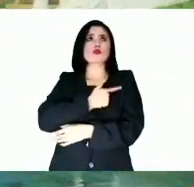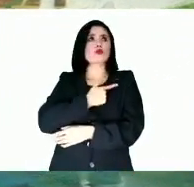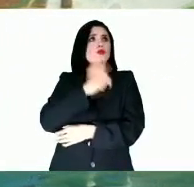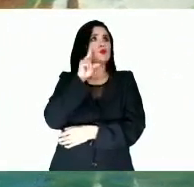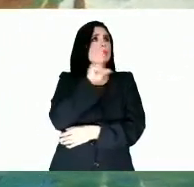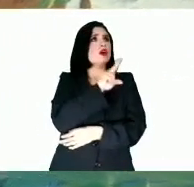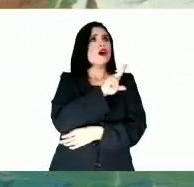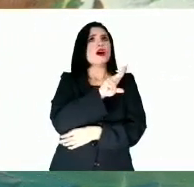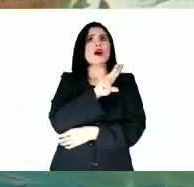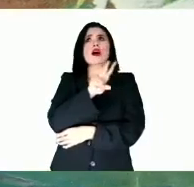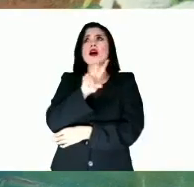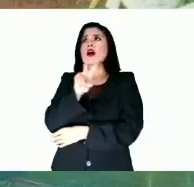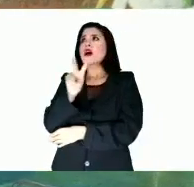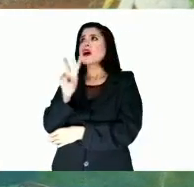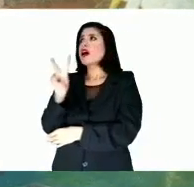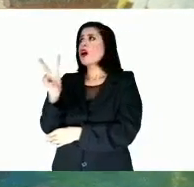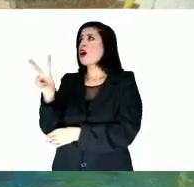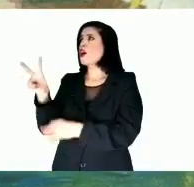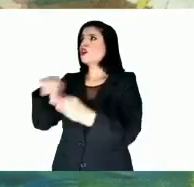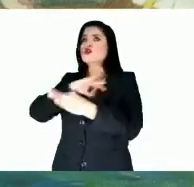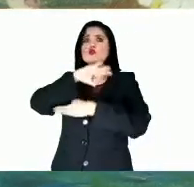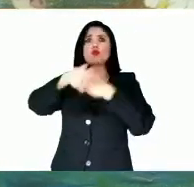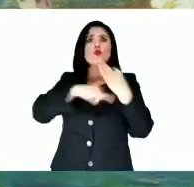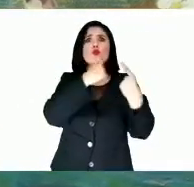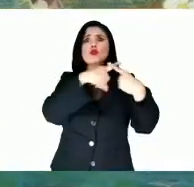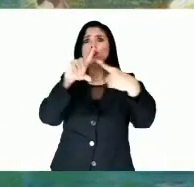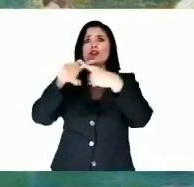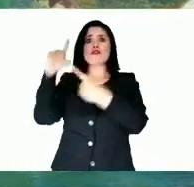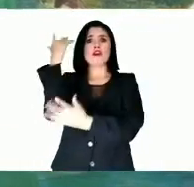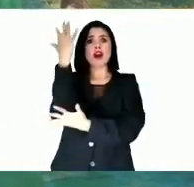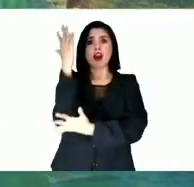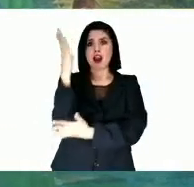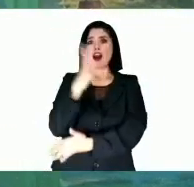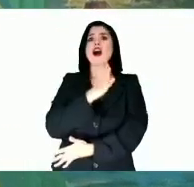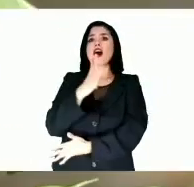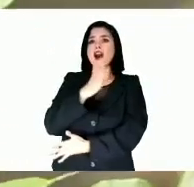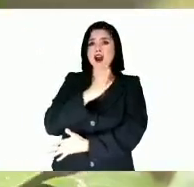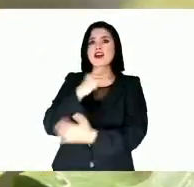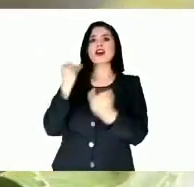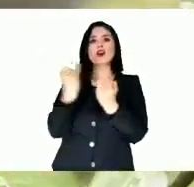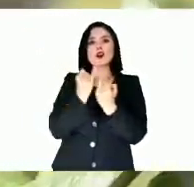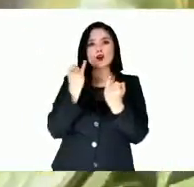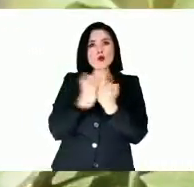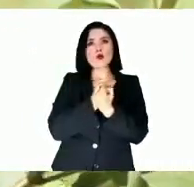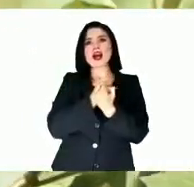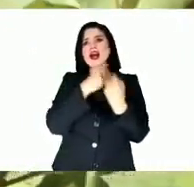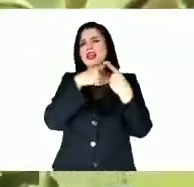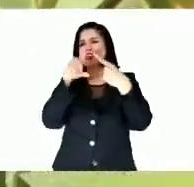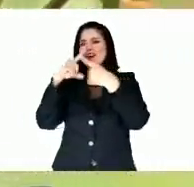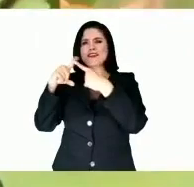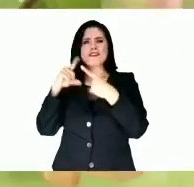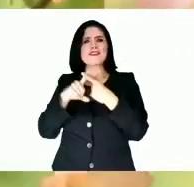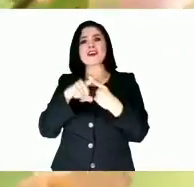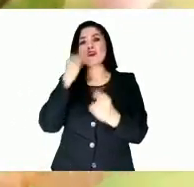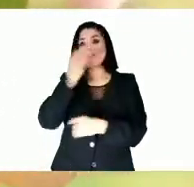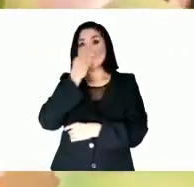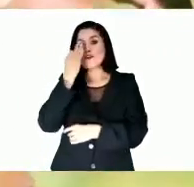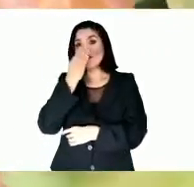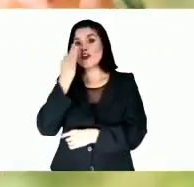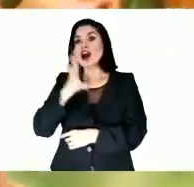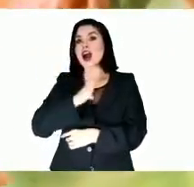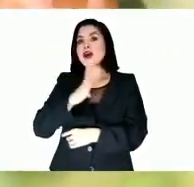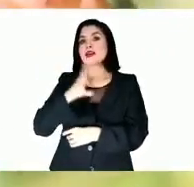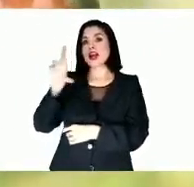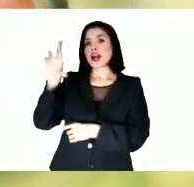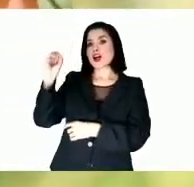que no me hartaba de admirar la diversidad de árboles y los olores que cada uno tenía y andenes llenos de rosas, flores y